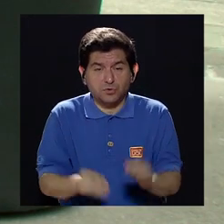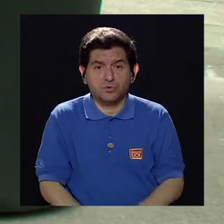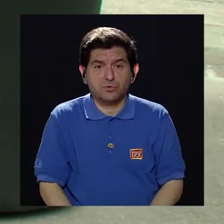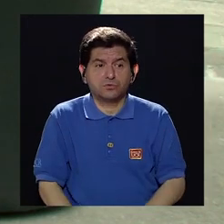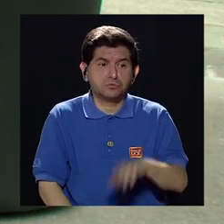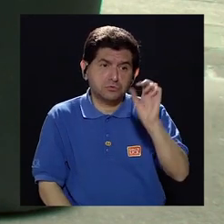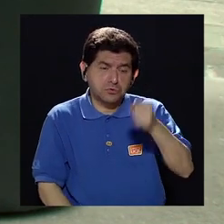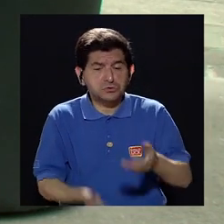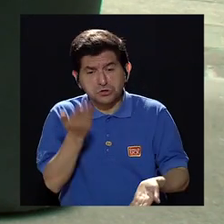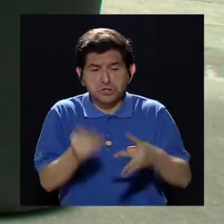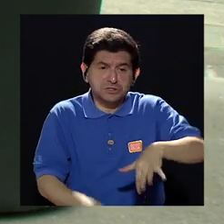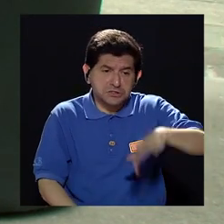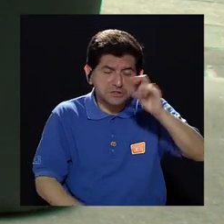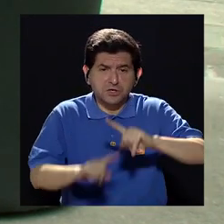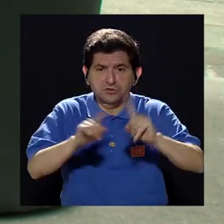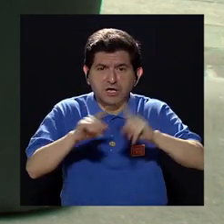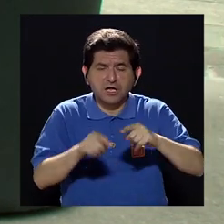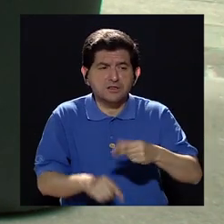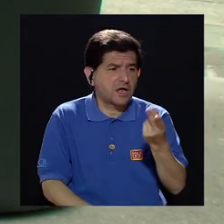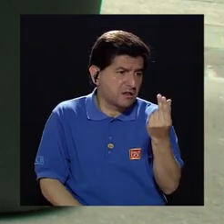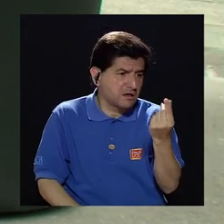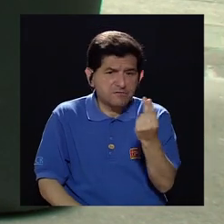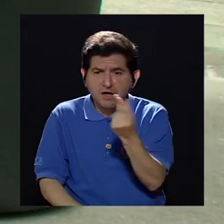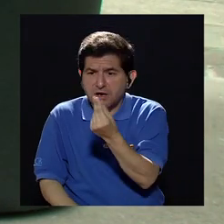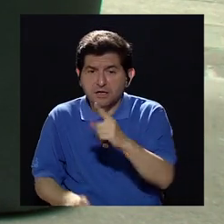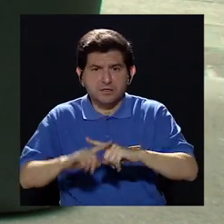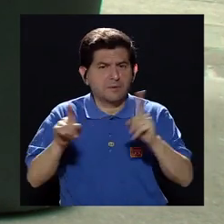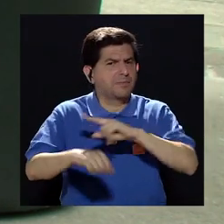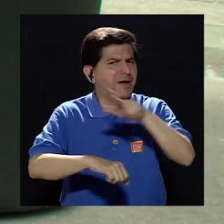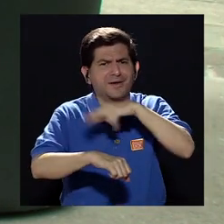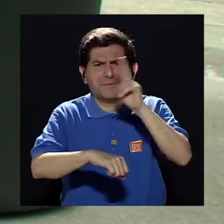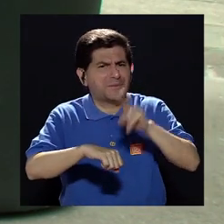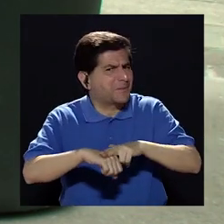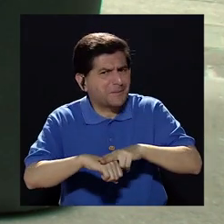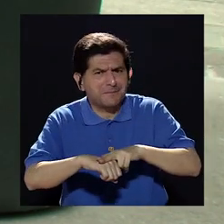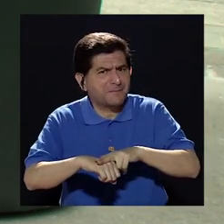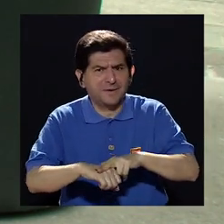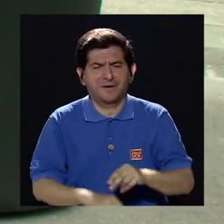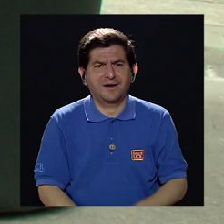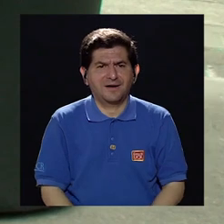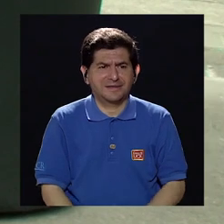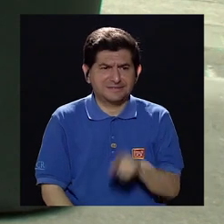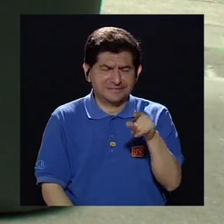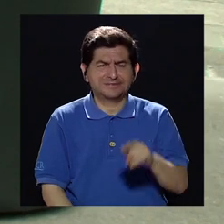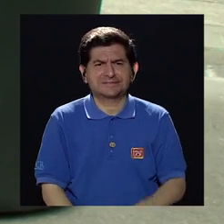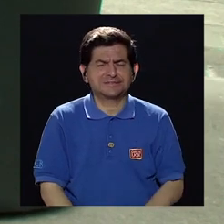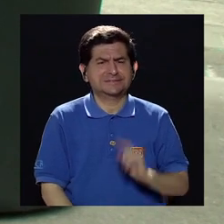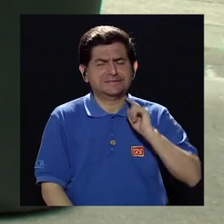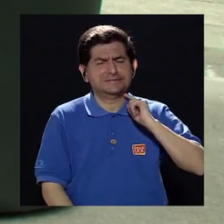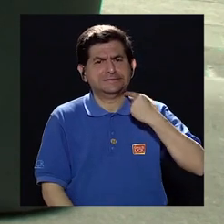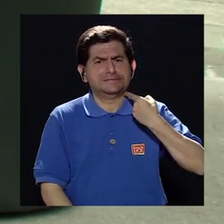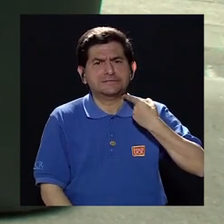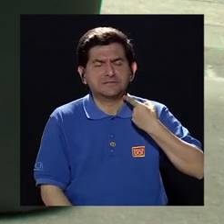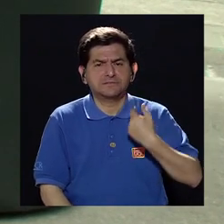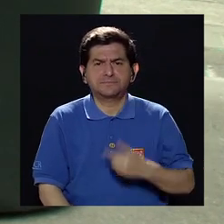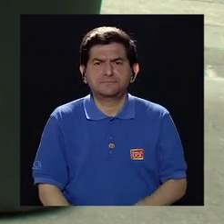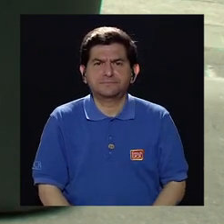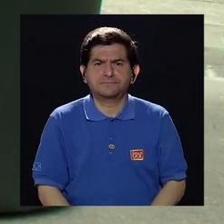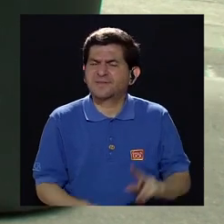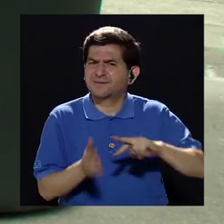si bien se pueden encontrar de muchos precios, pero normalmente en términos generales son un poquito onerosos.